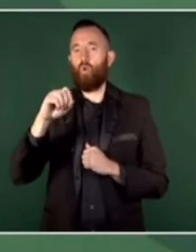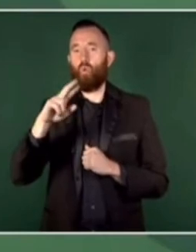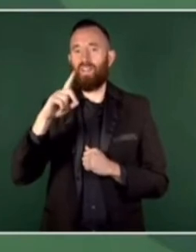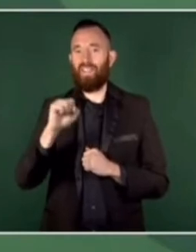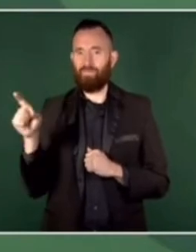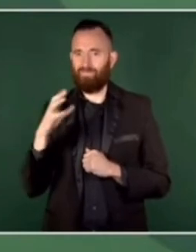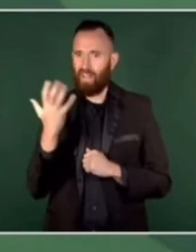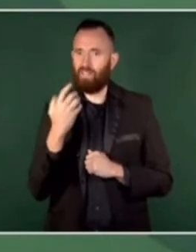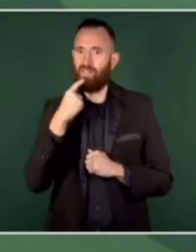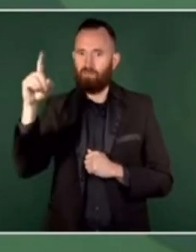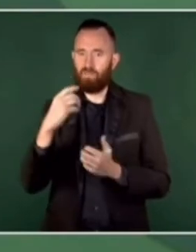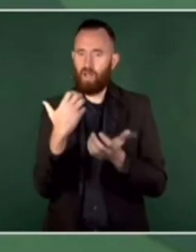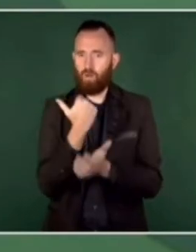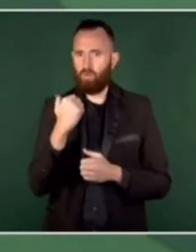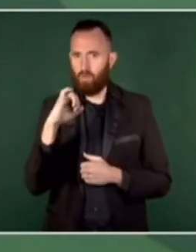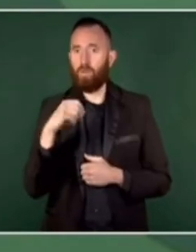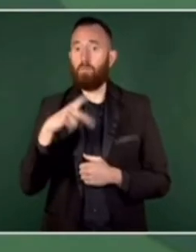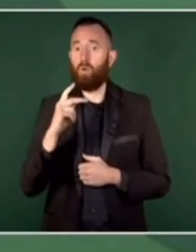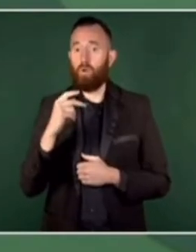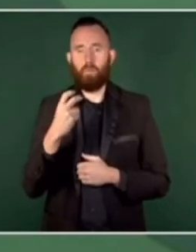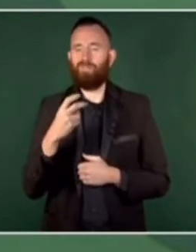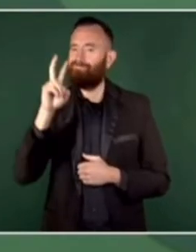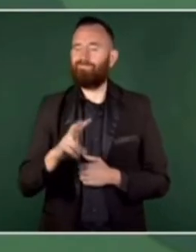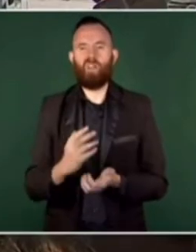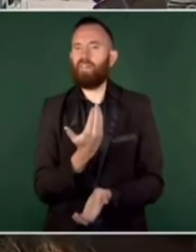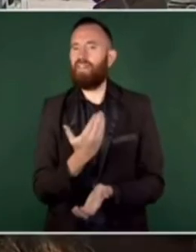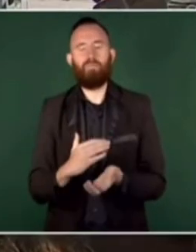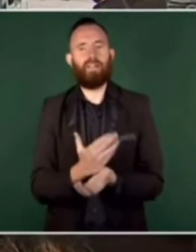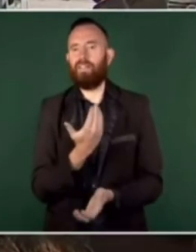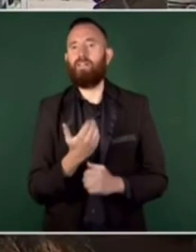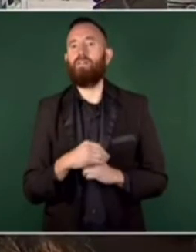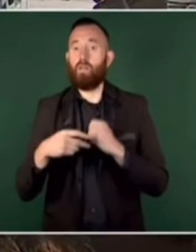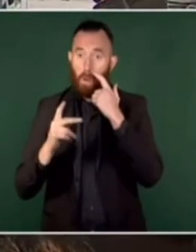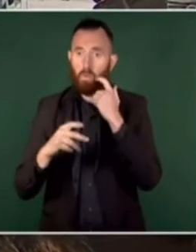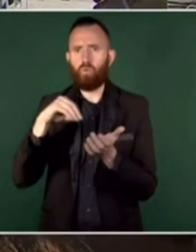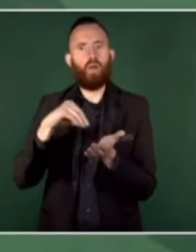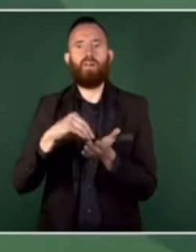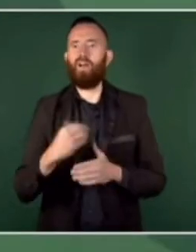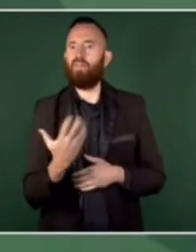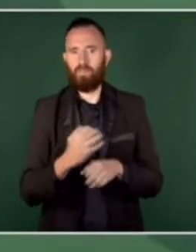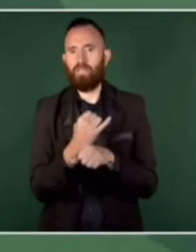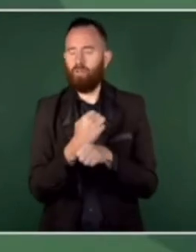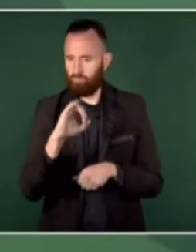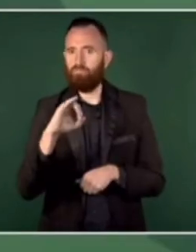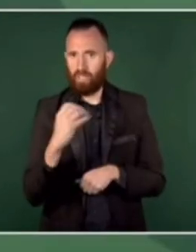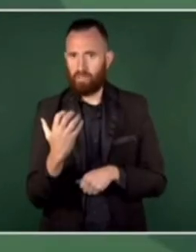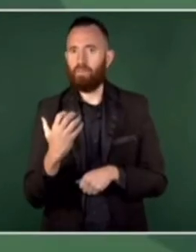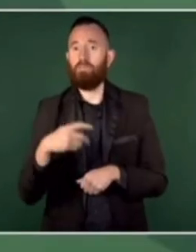pero se está haciendo la investigación, no está concluido el proceso. Lo que sí yo no